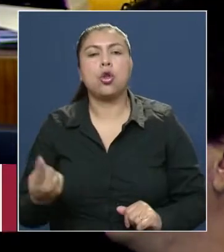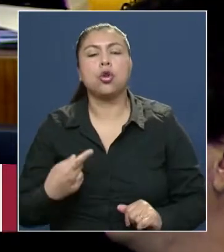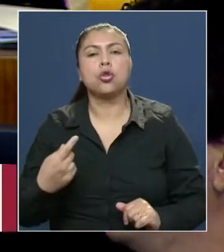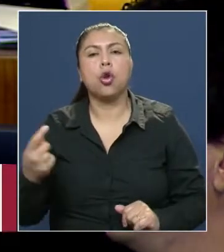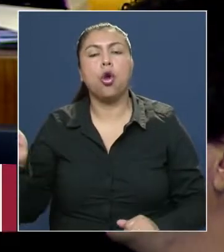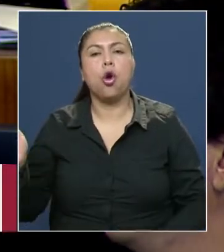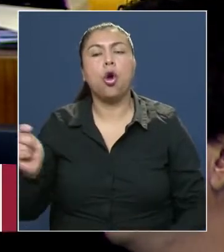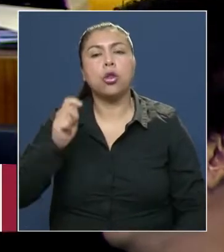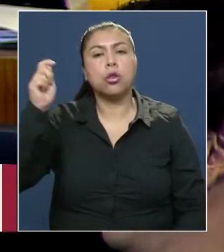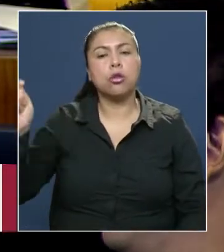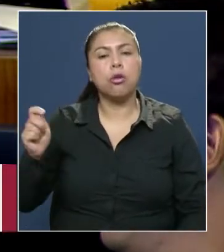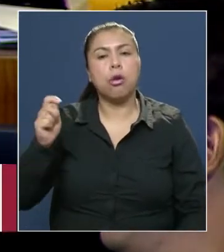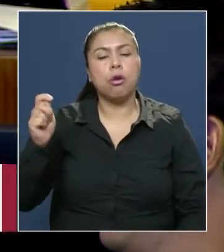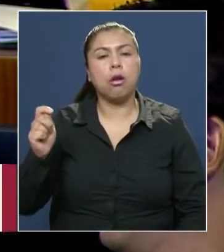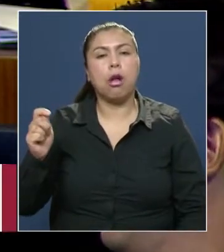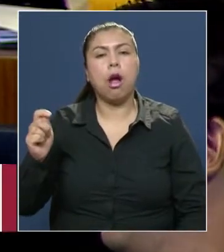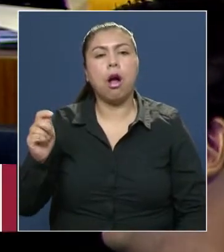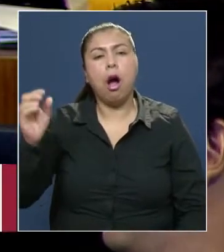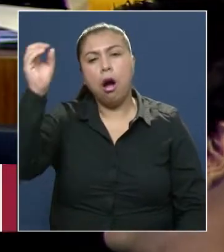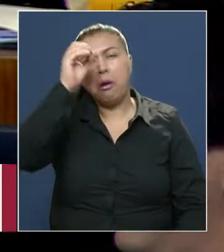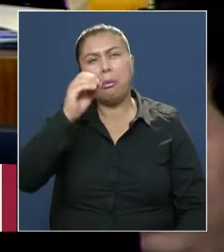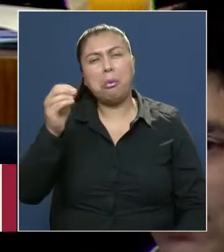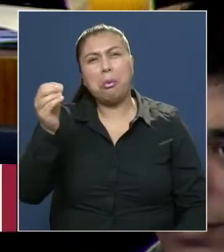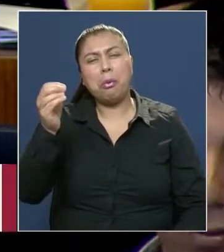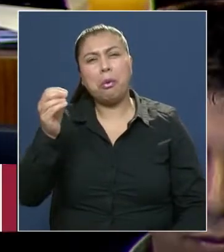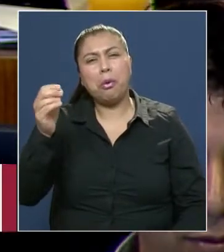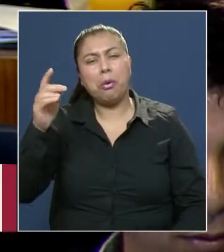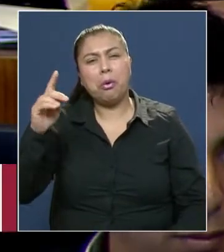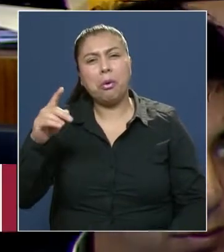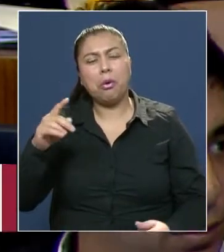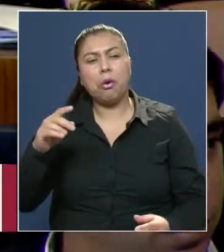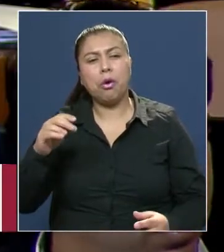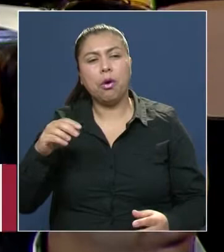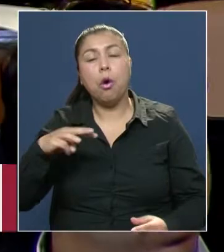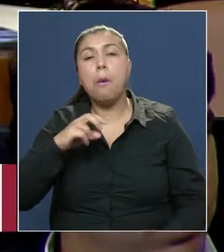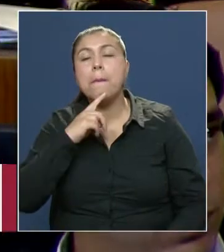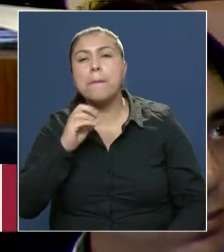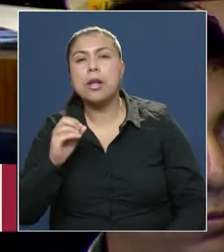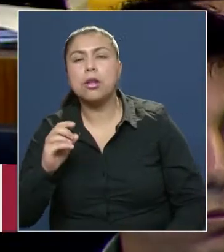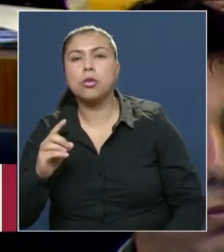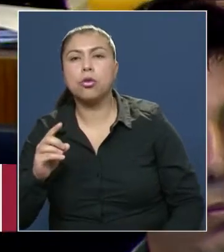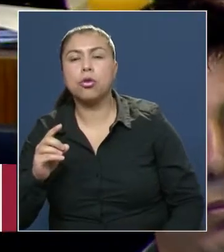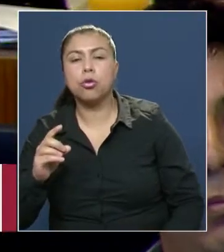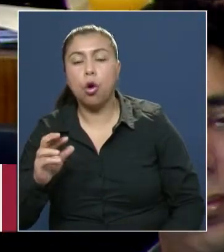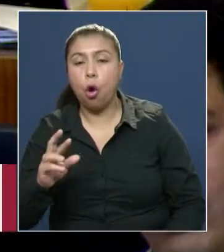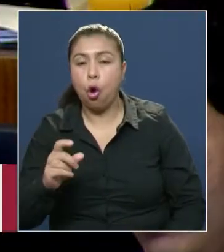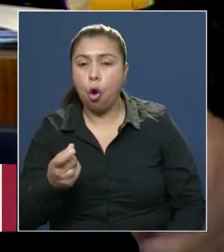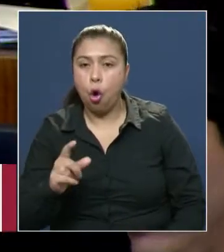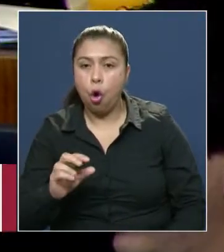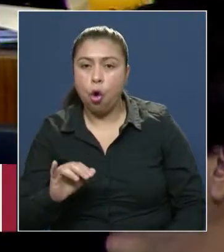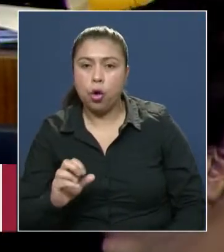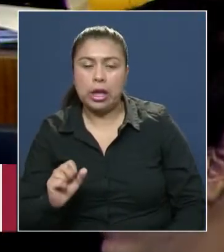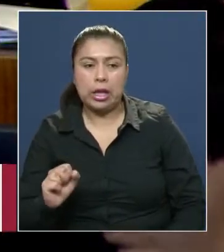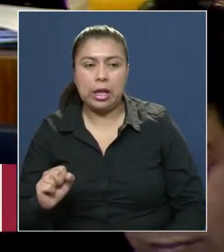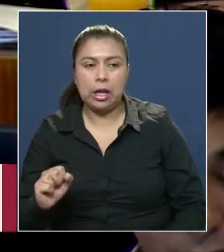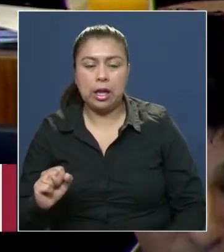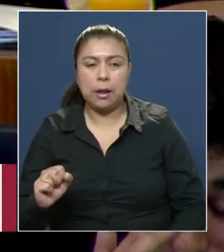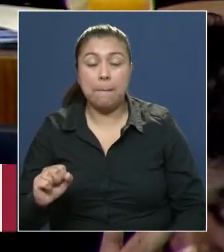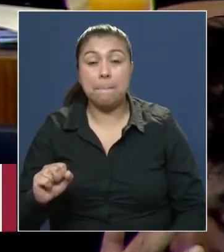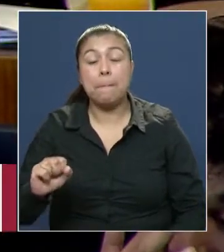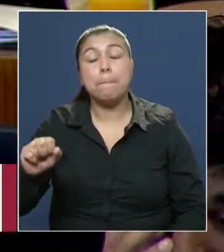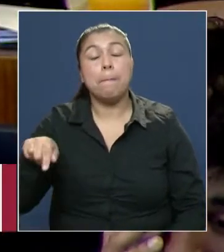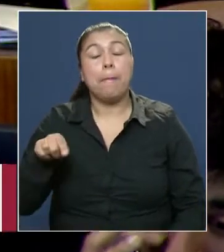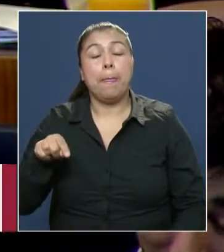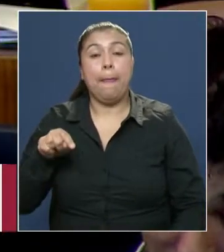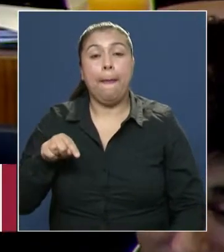o hipótesis o incluso lo que en su momento fueron mitologías o correlaciones espurias. Es por eso que desde